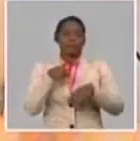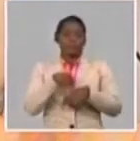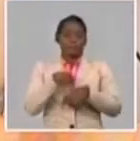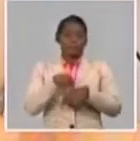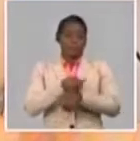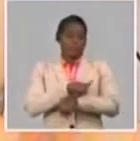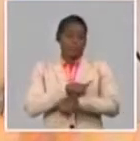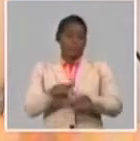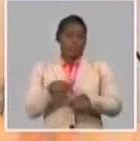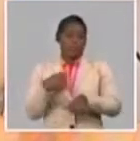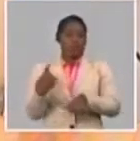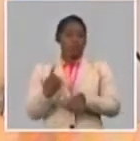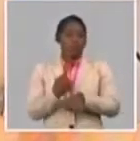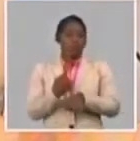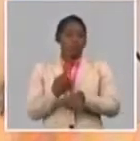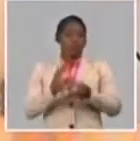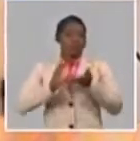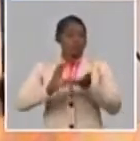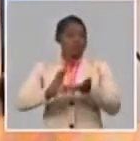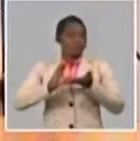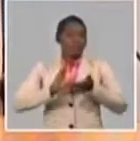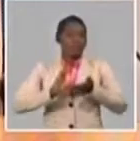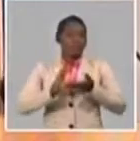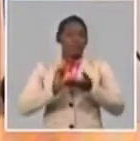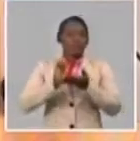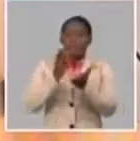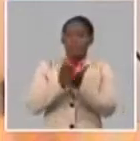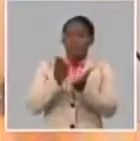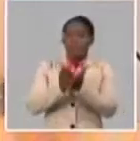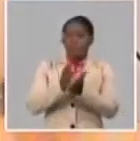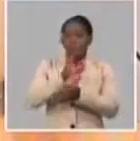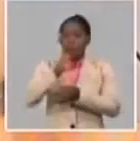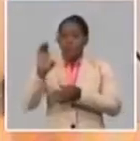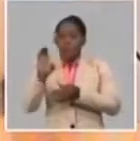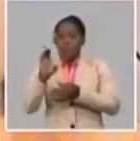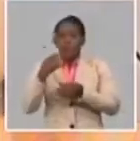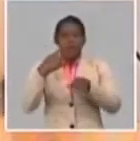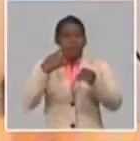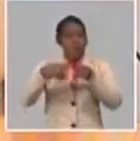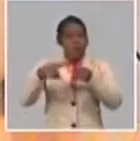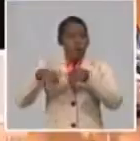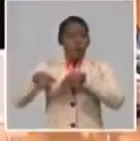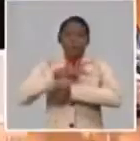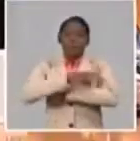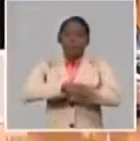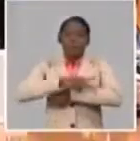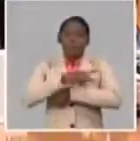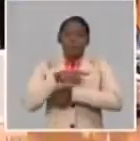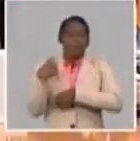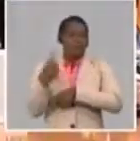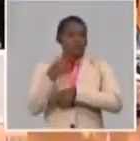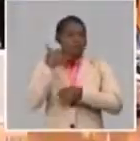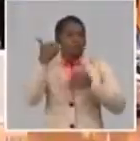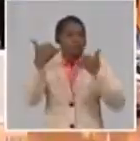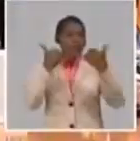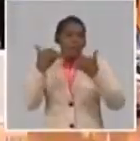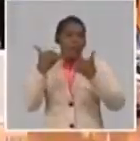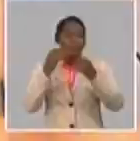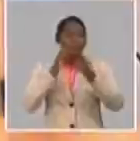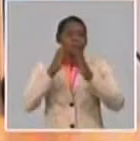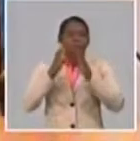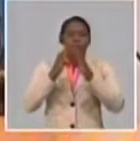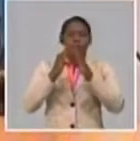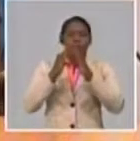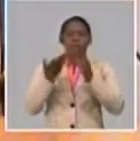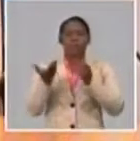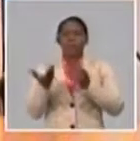estamos haciendo solidaridad y colaboración con colegios, con asociaciones del mundo entero. ¿Se comunican con el civil? Sí, nosotros vamos porque Cuba